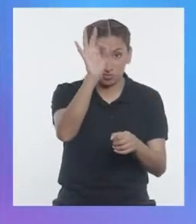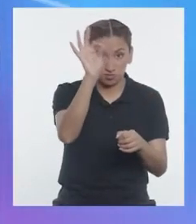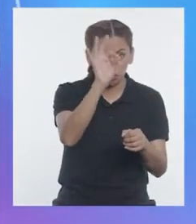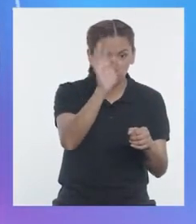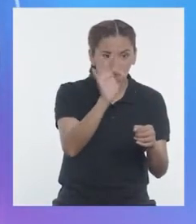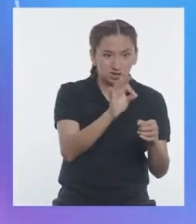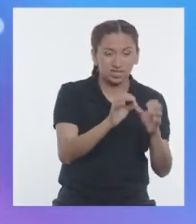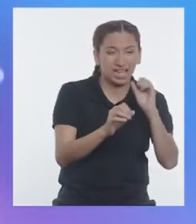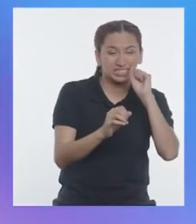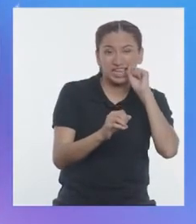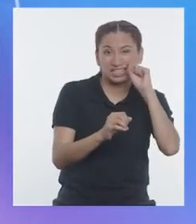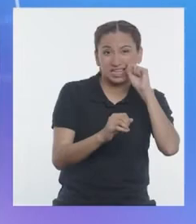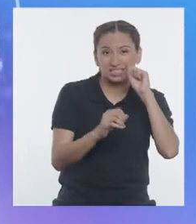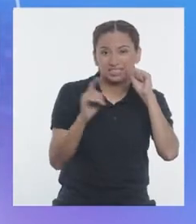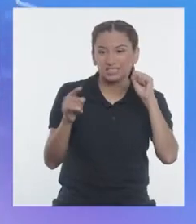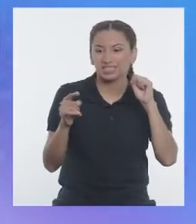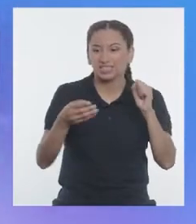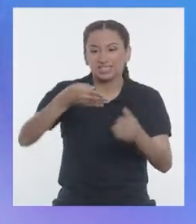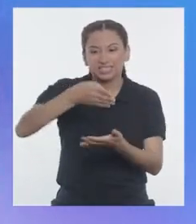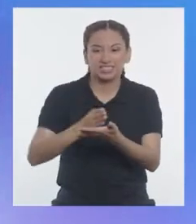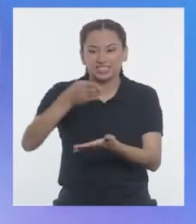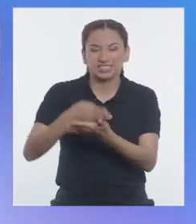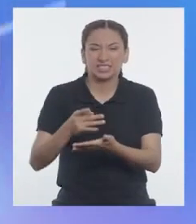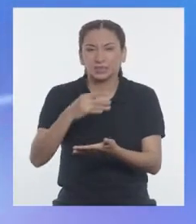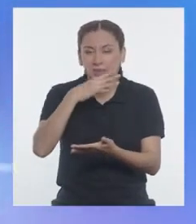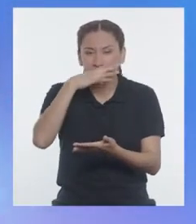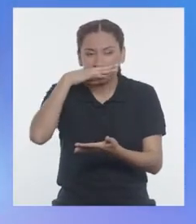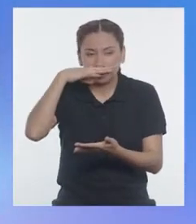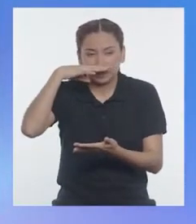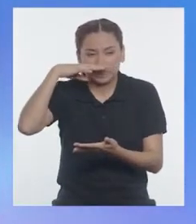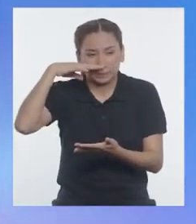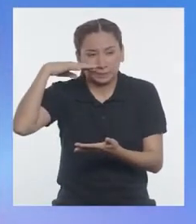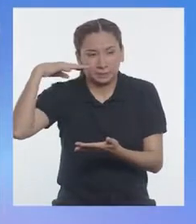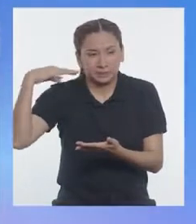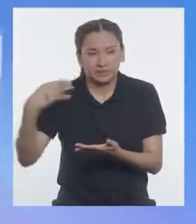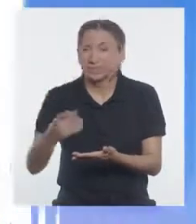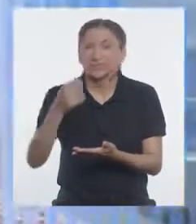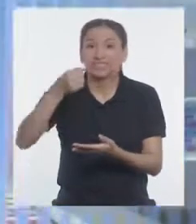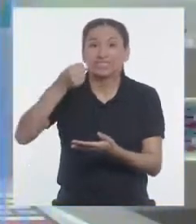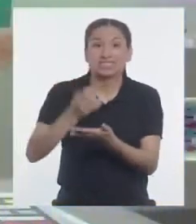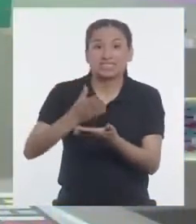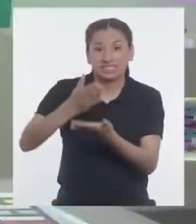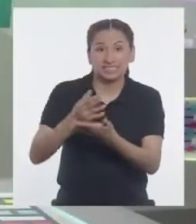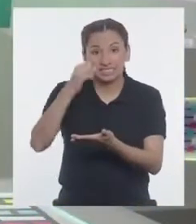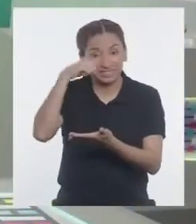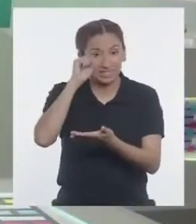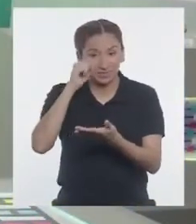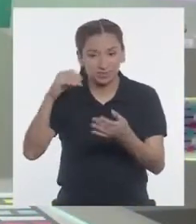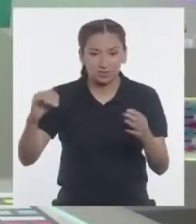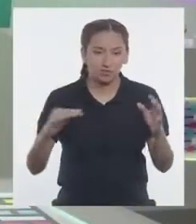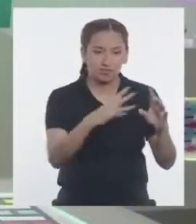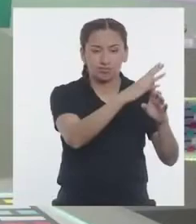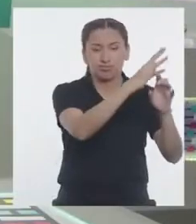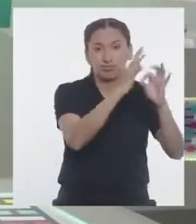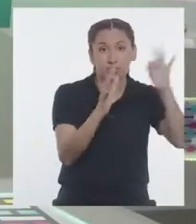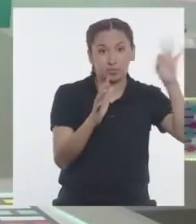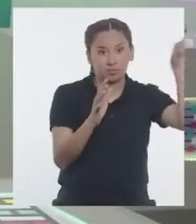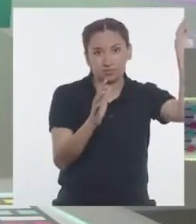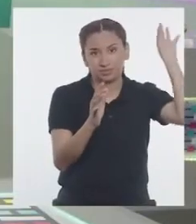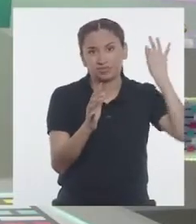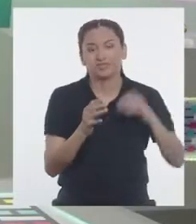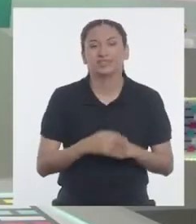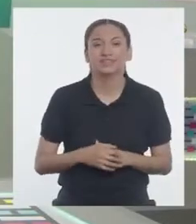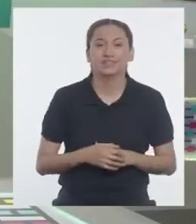la mosca de la zanahoria se verá ahuyentada por el olor de la cebolla. ¡Buena! ¡Solo falta